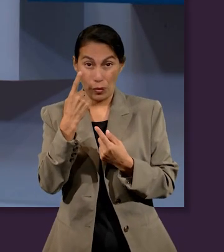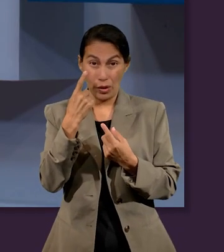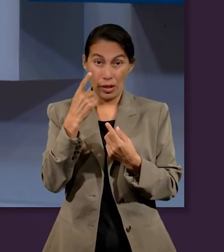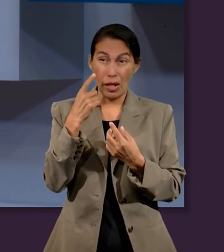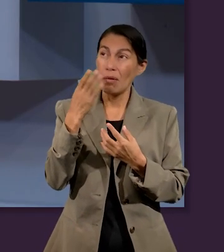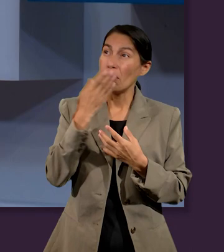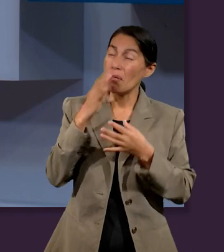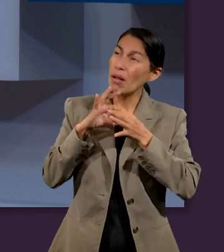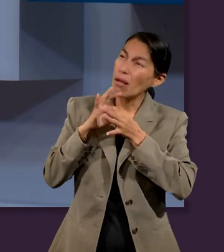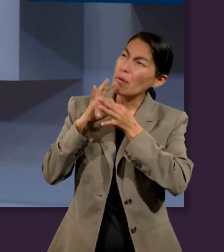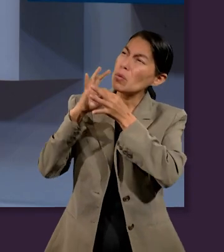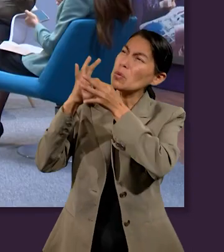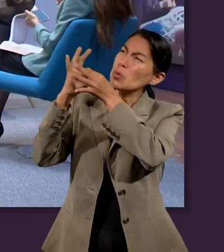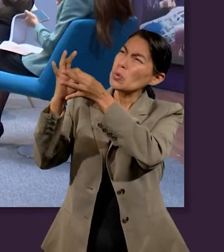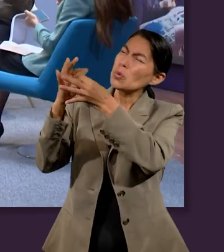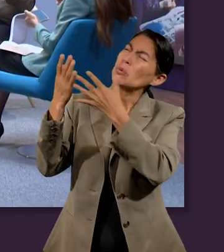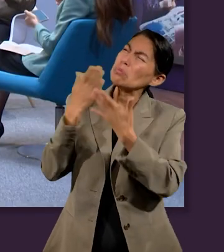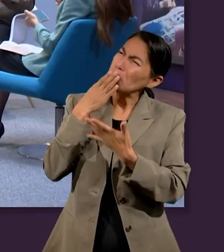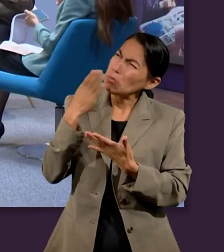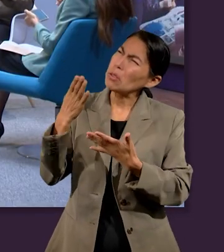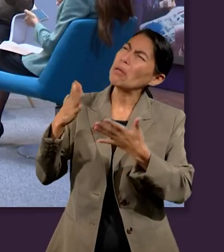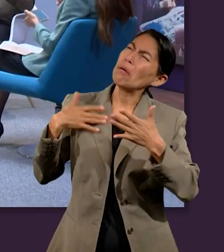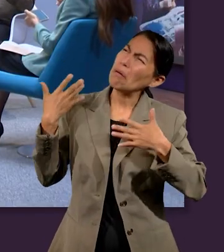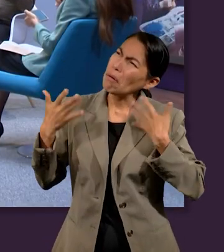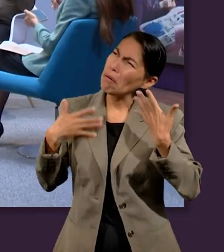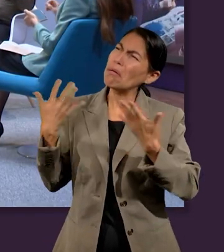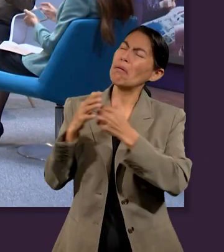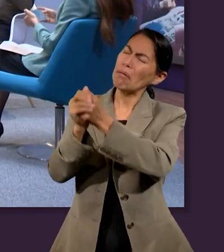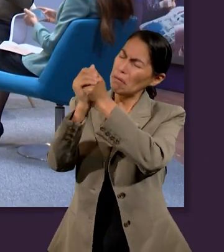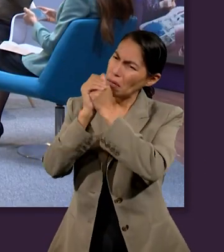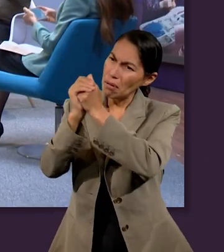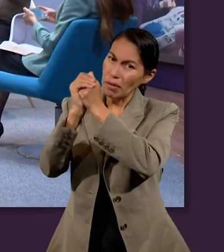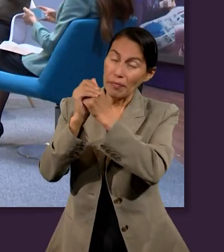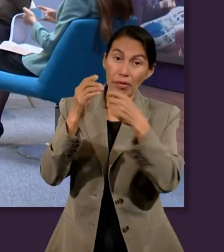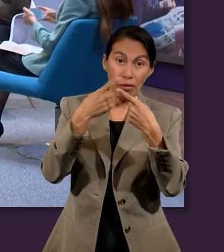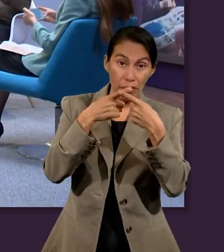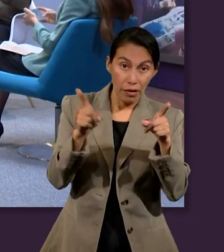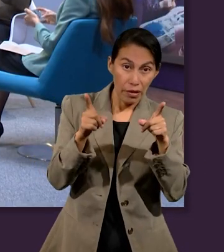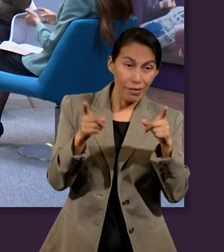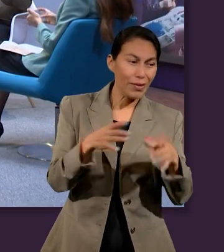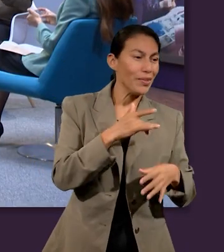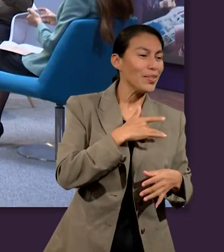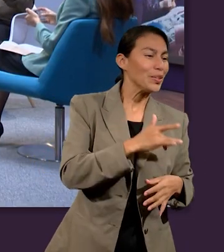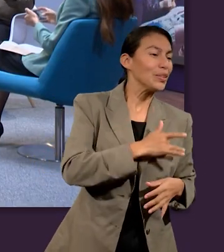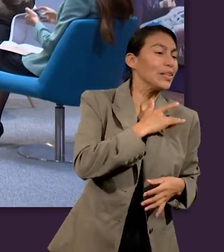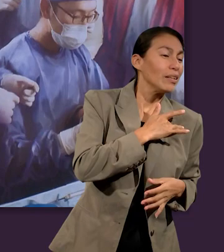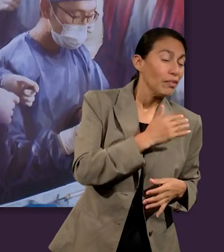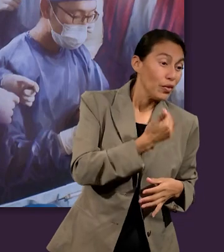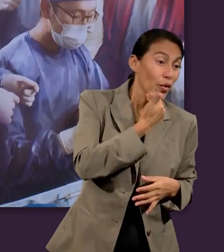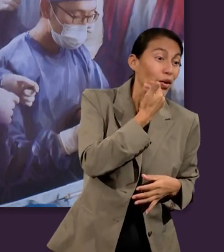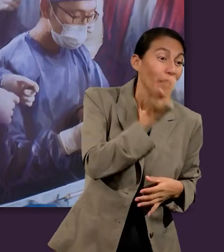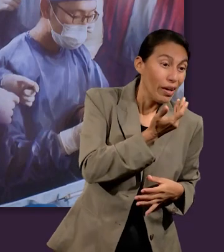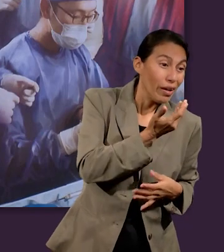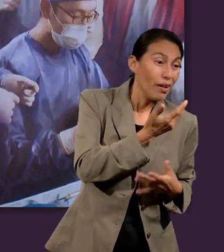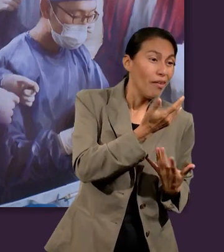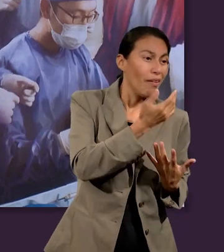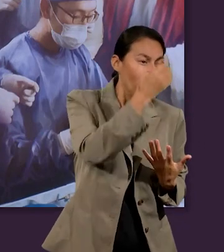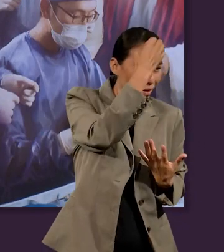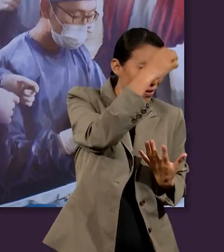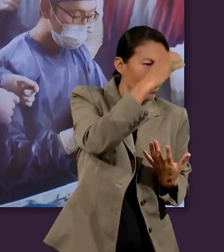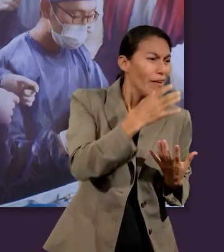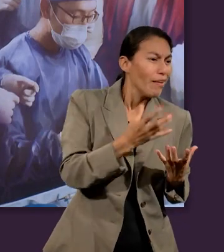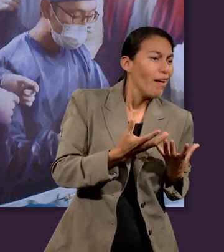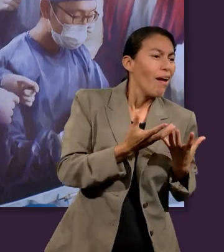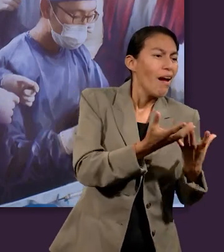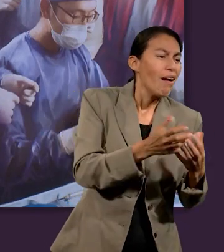nuestra mente, es nuestra razón. Entonces, ¿por qué nos vamos? Porque es muy difícil mantener el